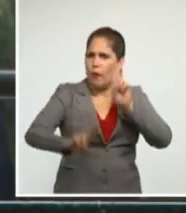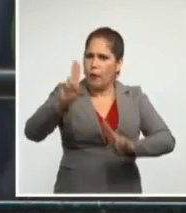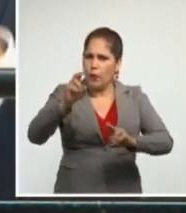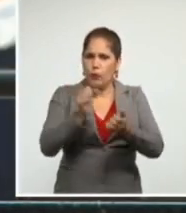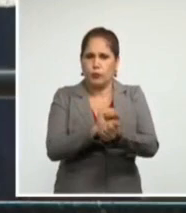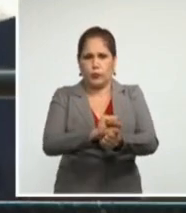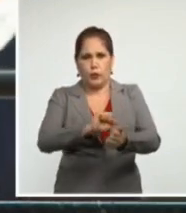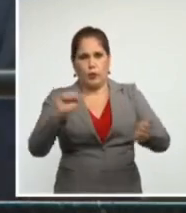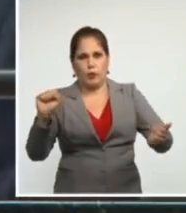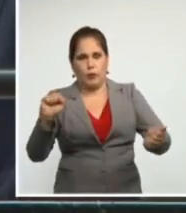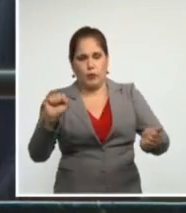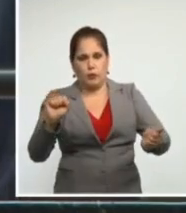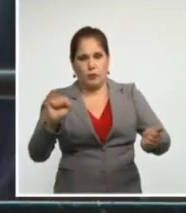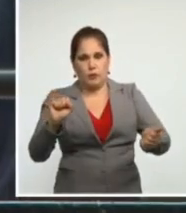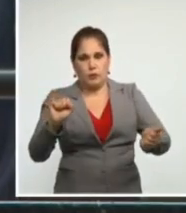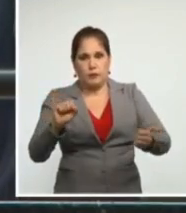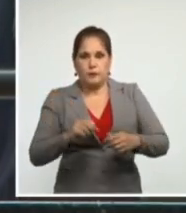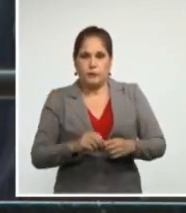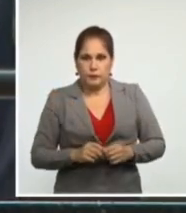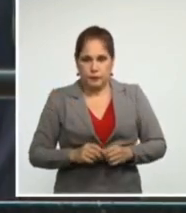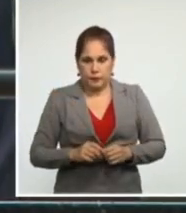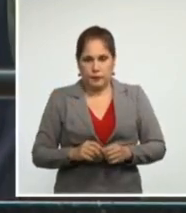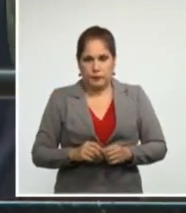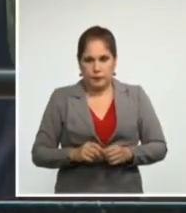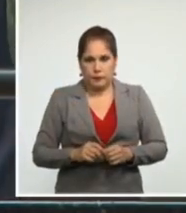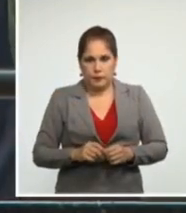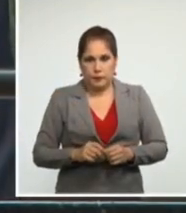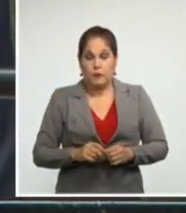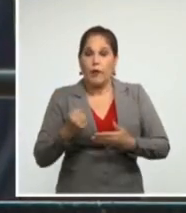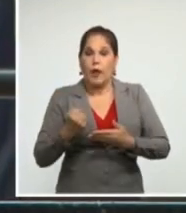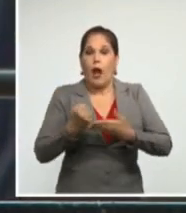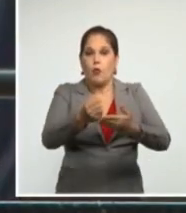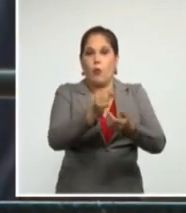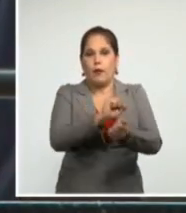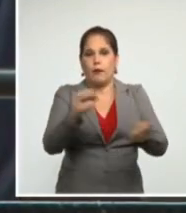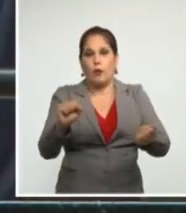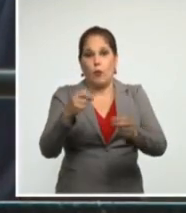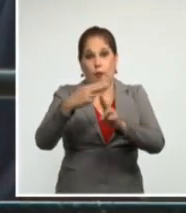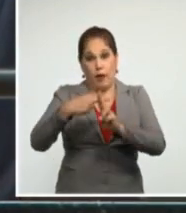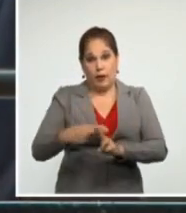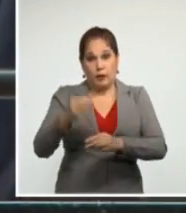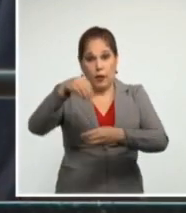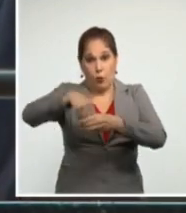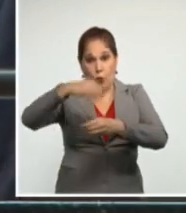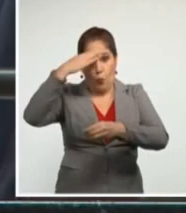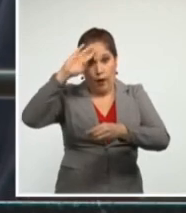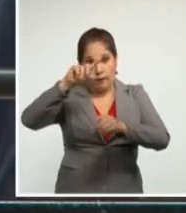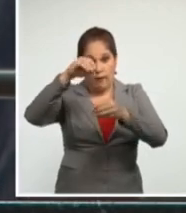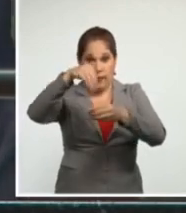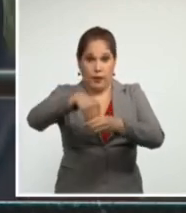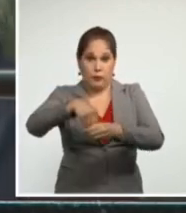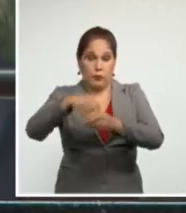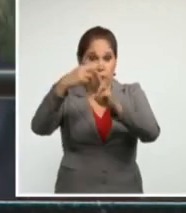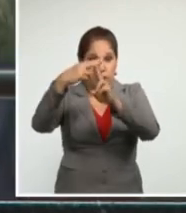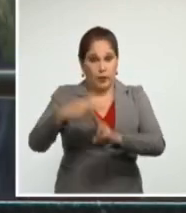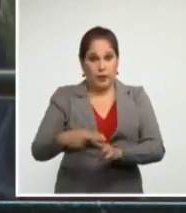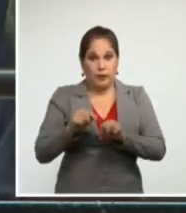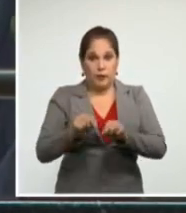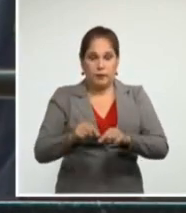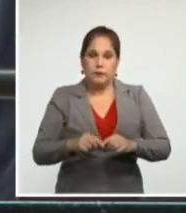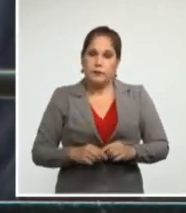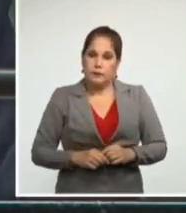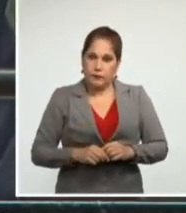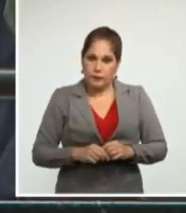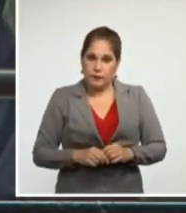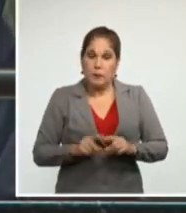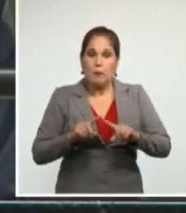estados que supuestamente patrocinan el terrorismo internacional que sin